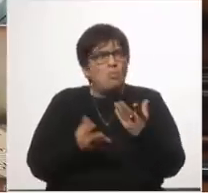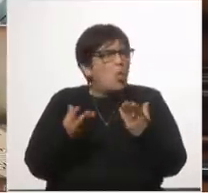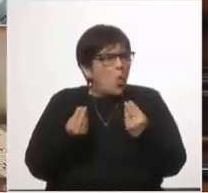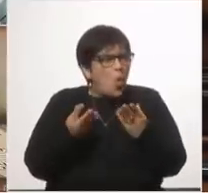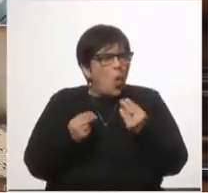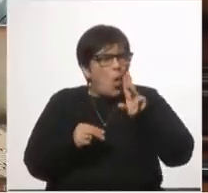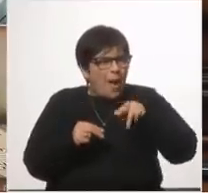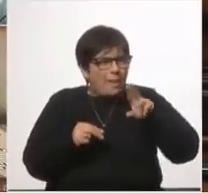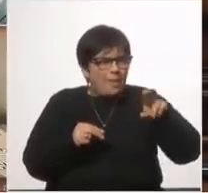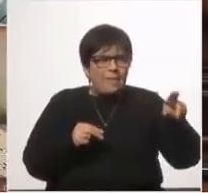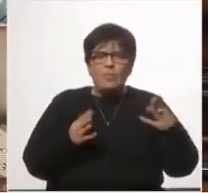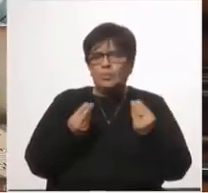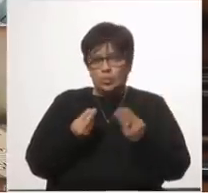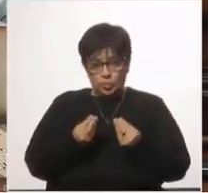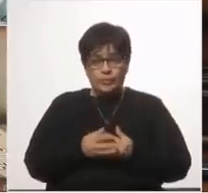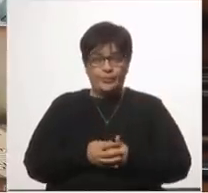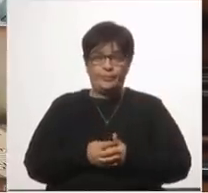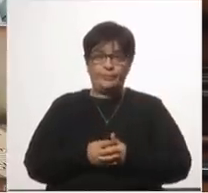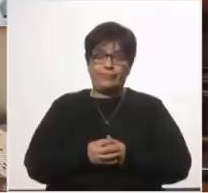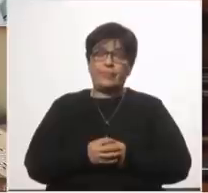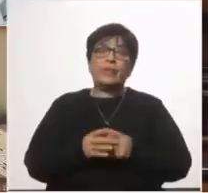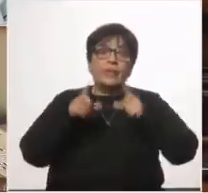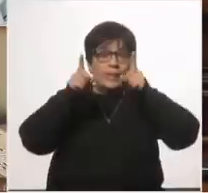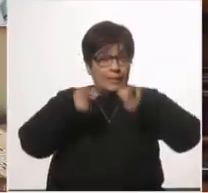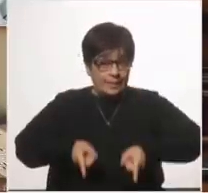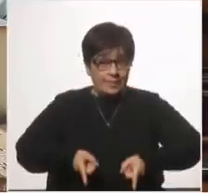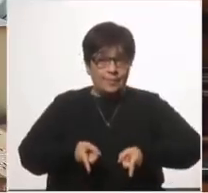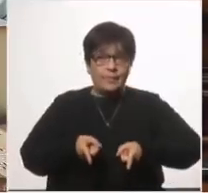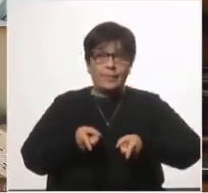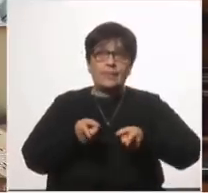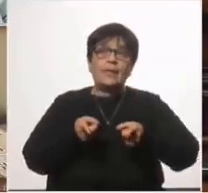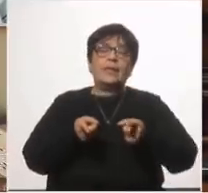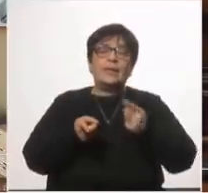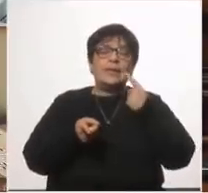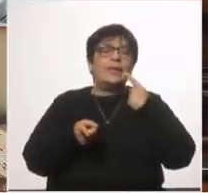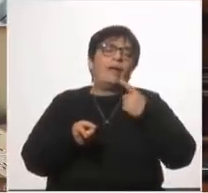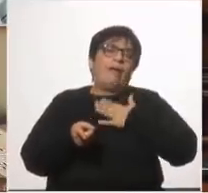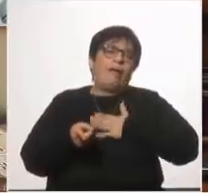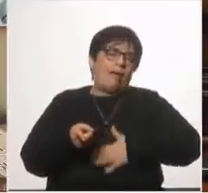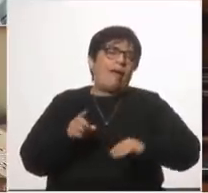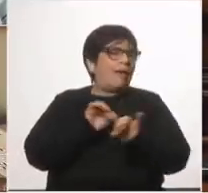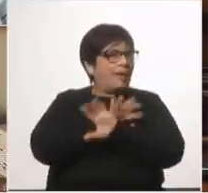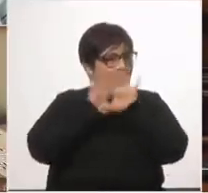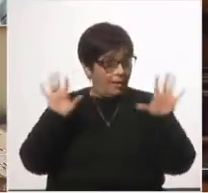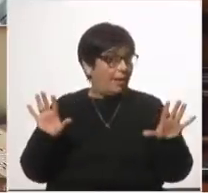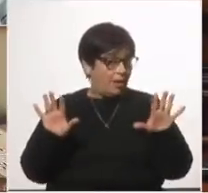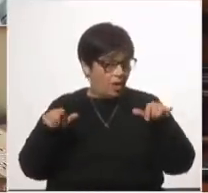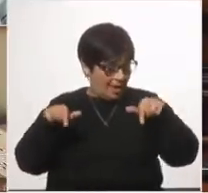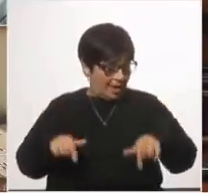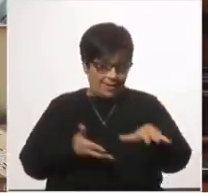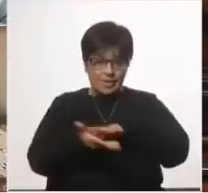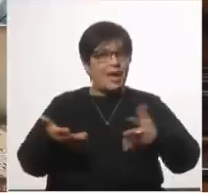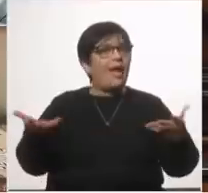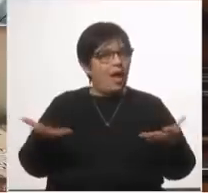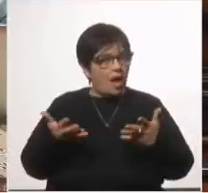fallecido en este largo camino. Y también con la conciencia tranquila de que para llegar a esta situación